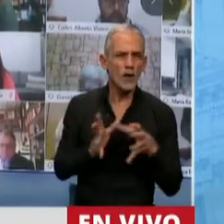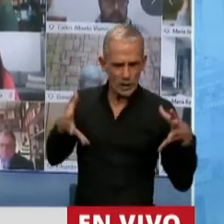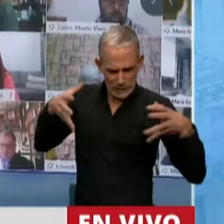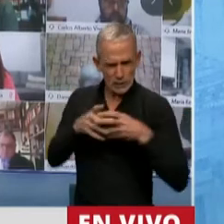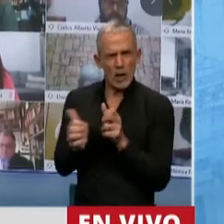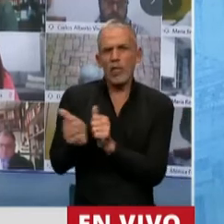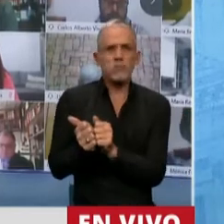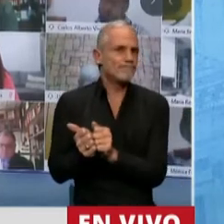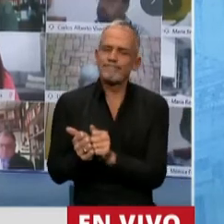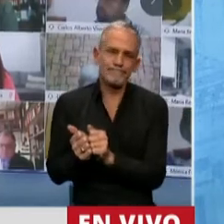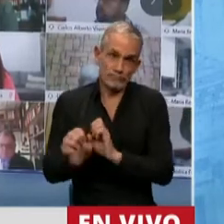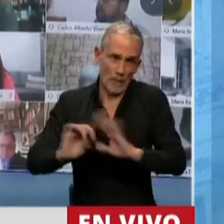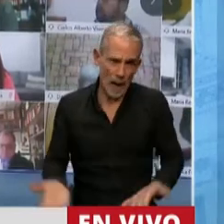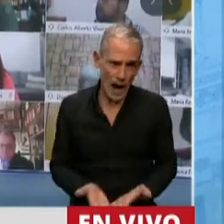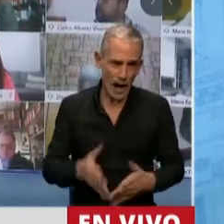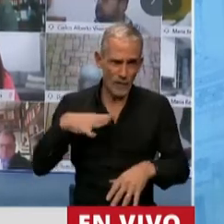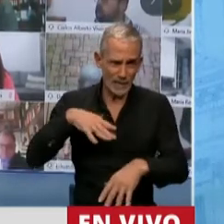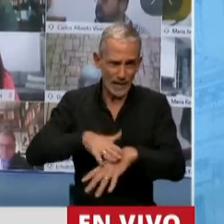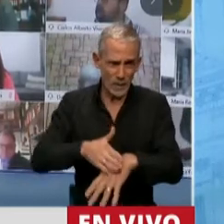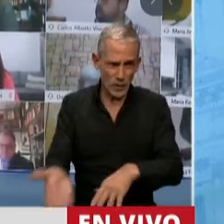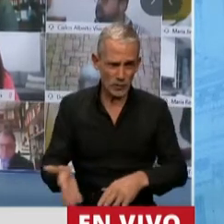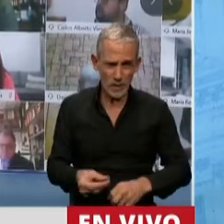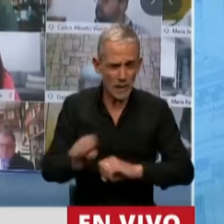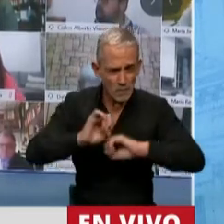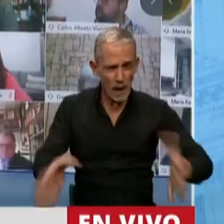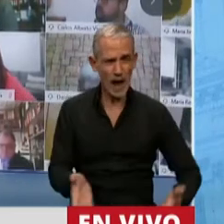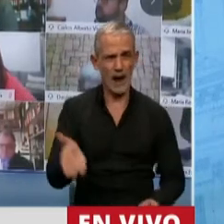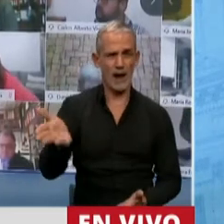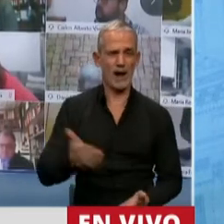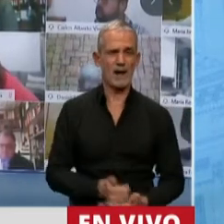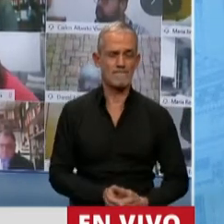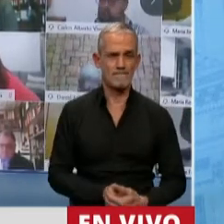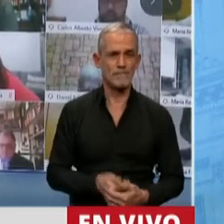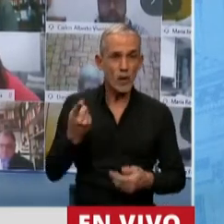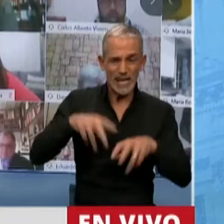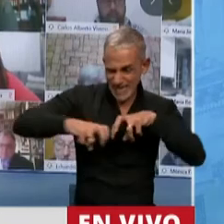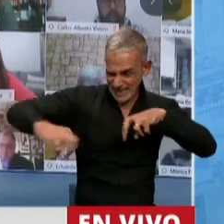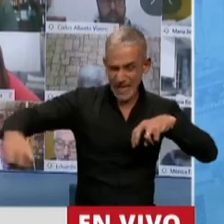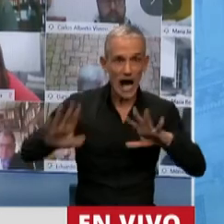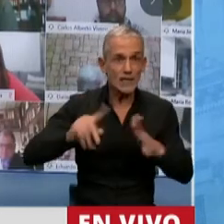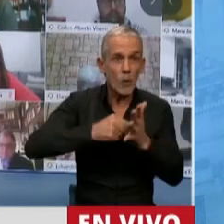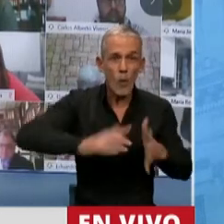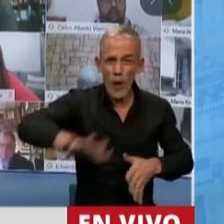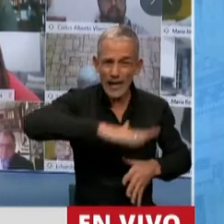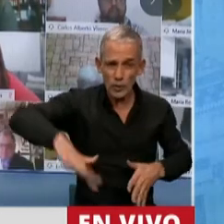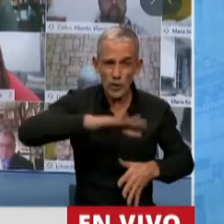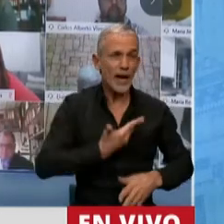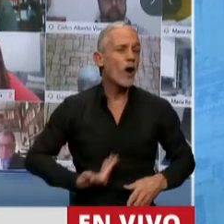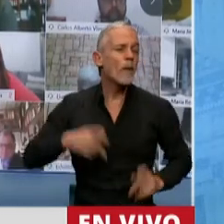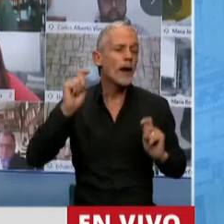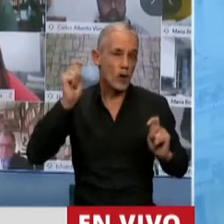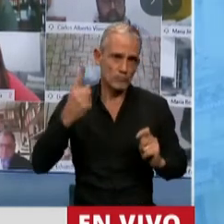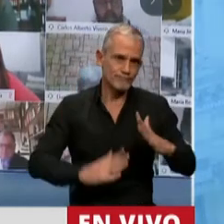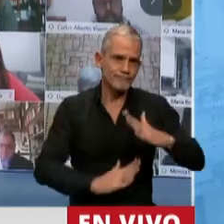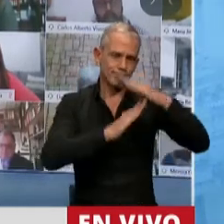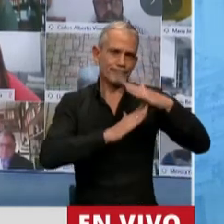recinto, es irresponsable, es completamente irresponsable. La verdad es que en la ciudad de Buenos Aires, que gobierna uno